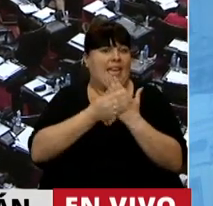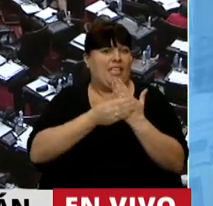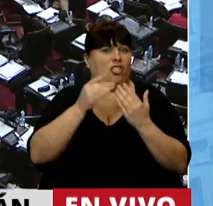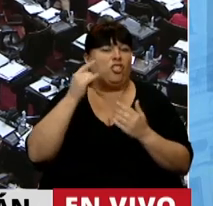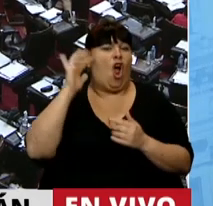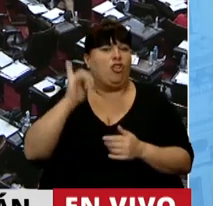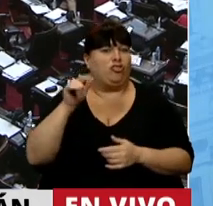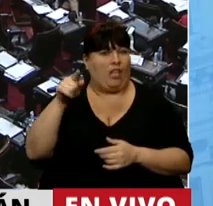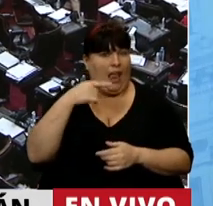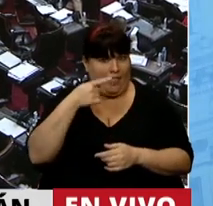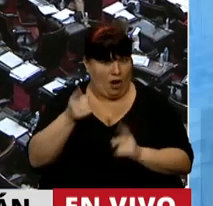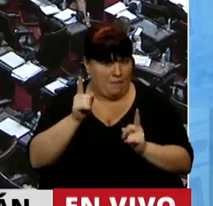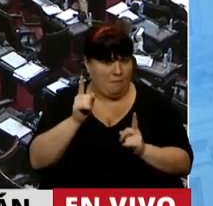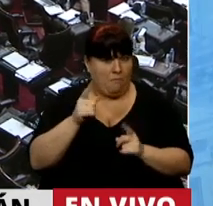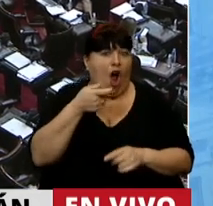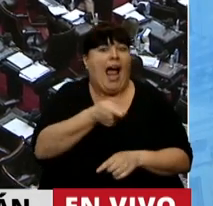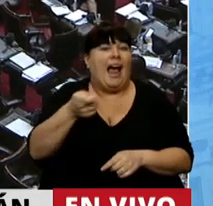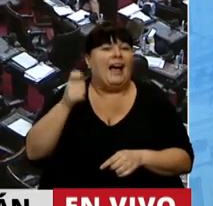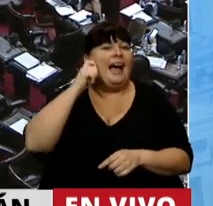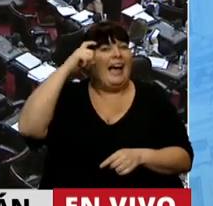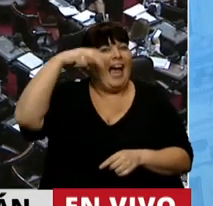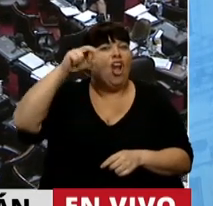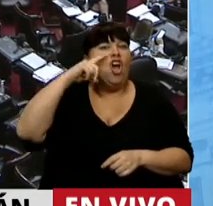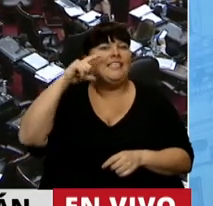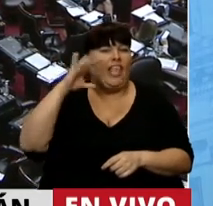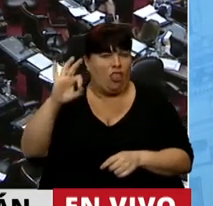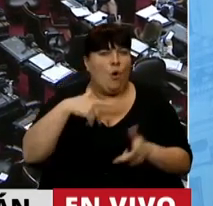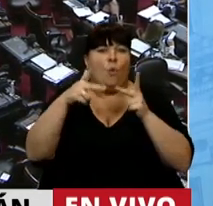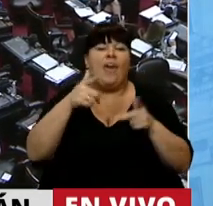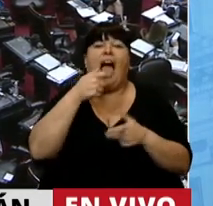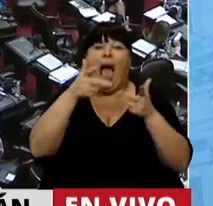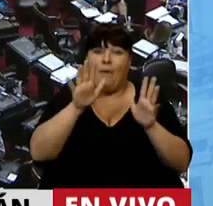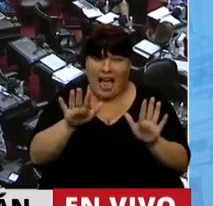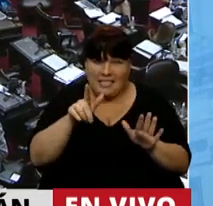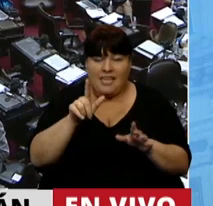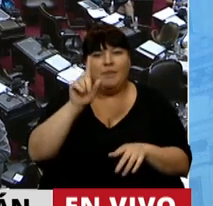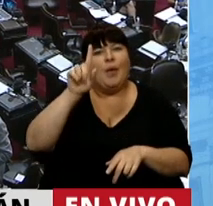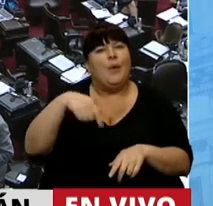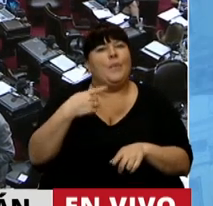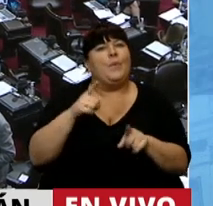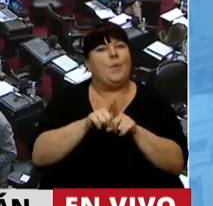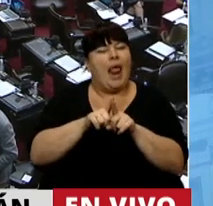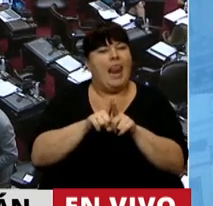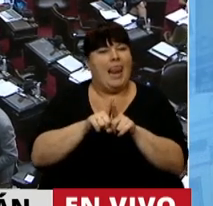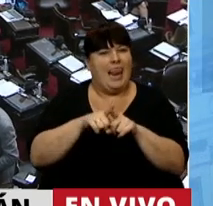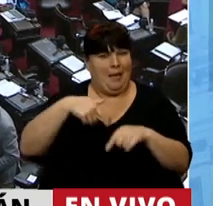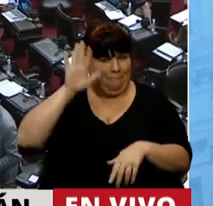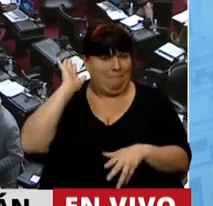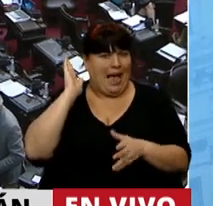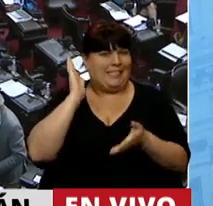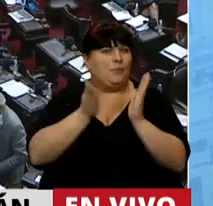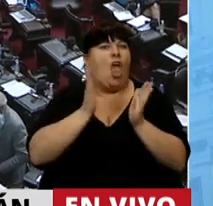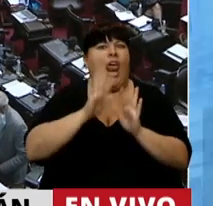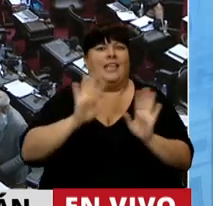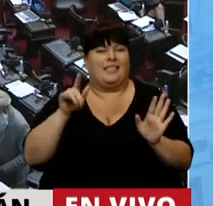Ginés, señor Presidente. Y en función de esto quiero decir que hablar así genera mucha más violencia